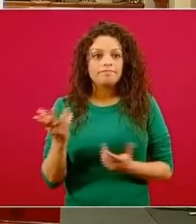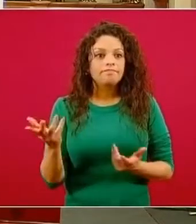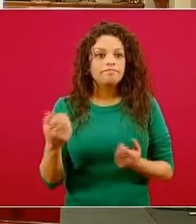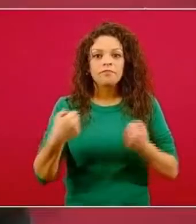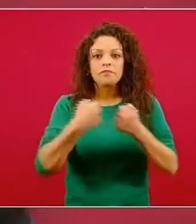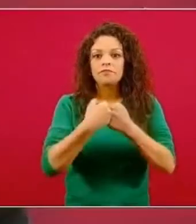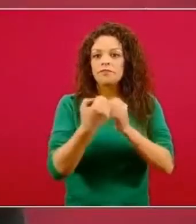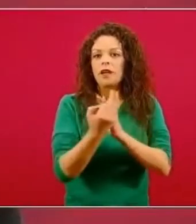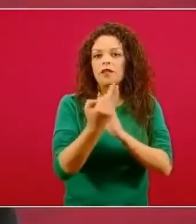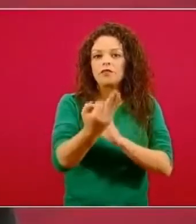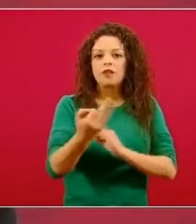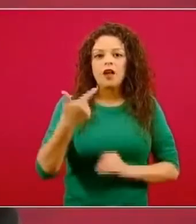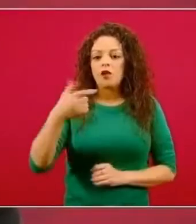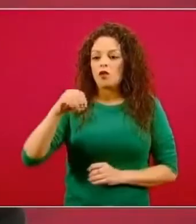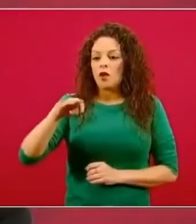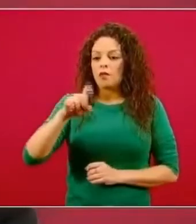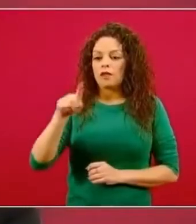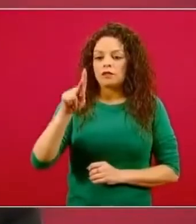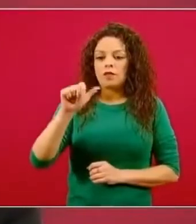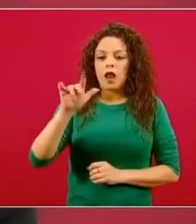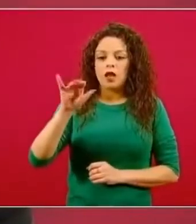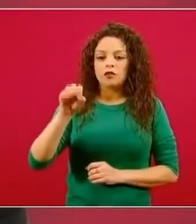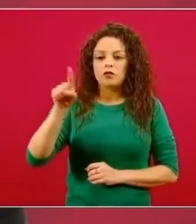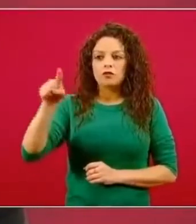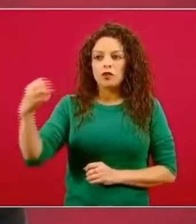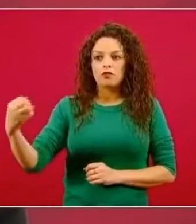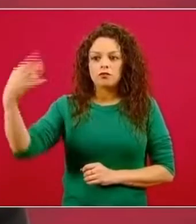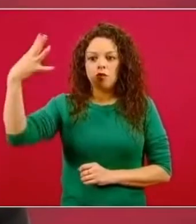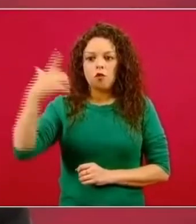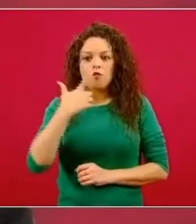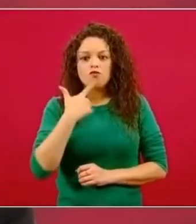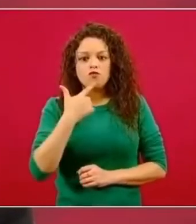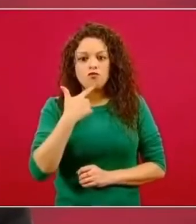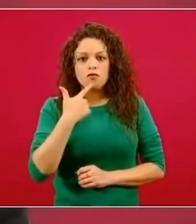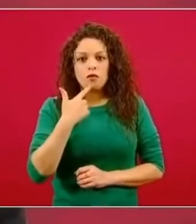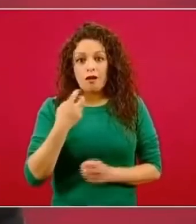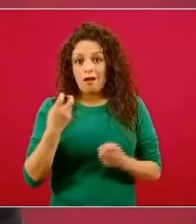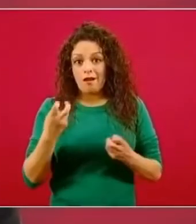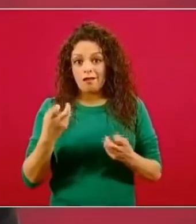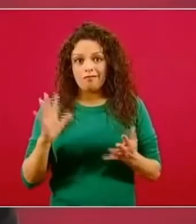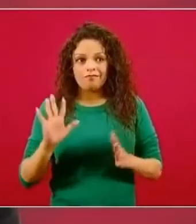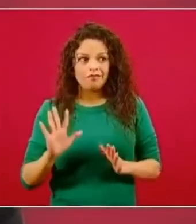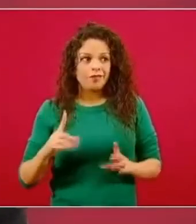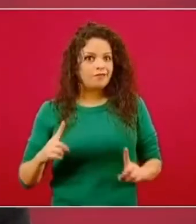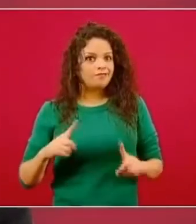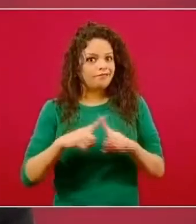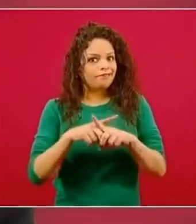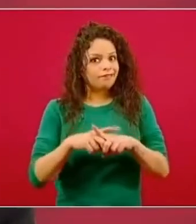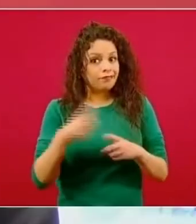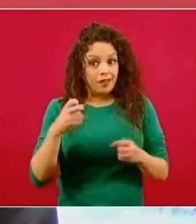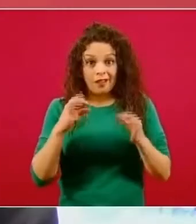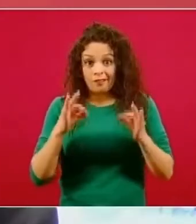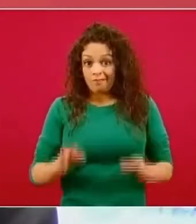Palacio estuviera en rojo y entonces no necesariamente sería una